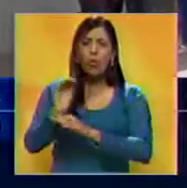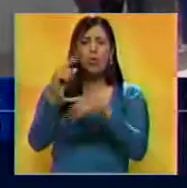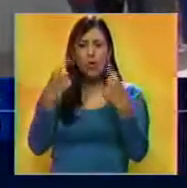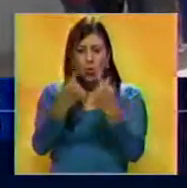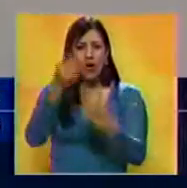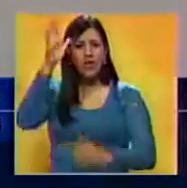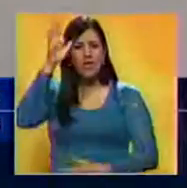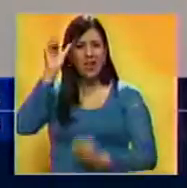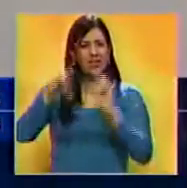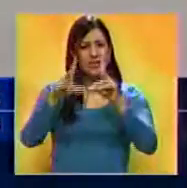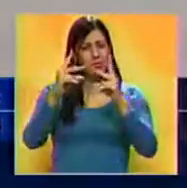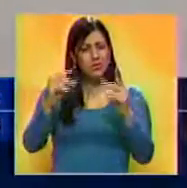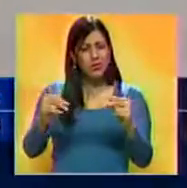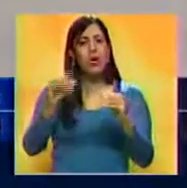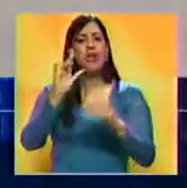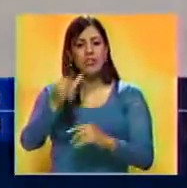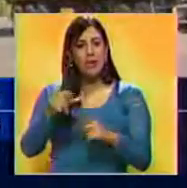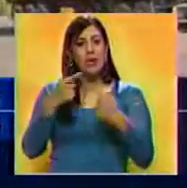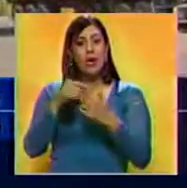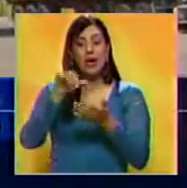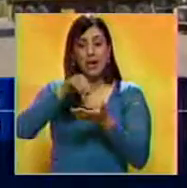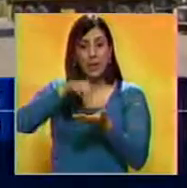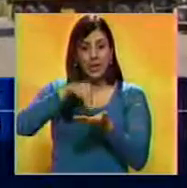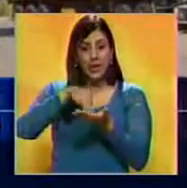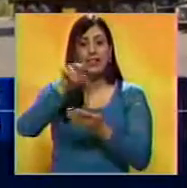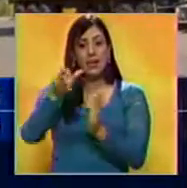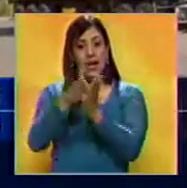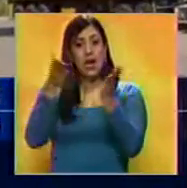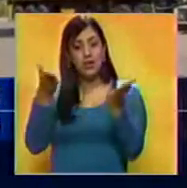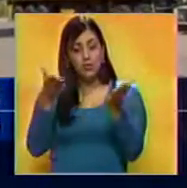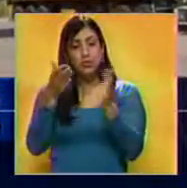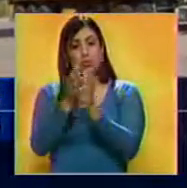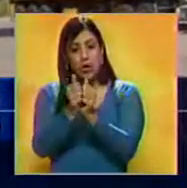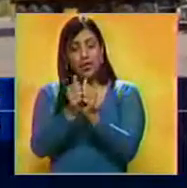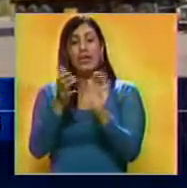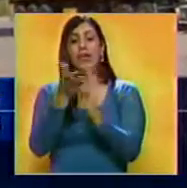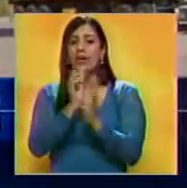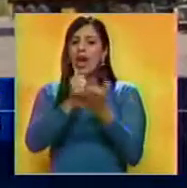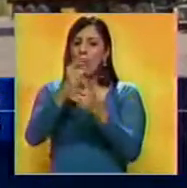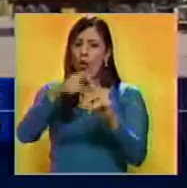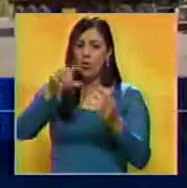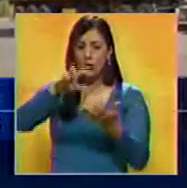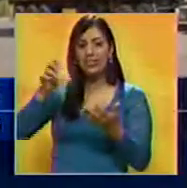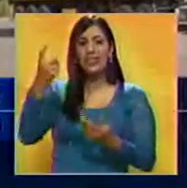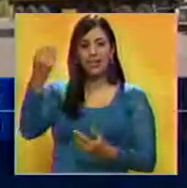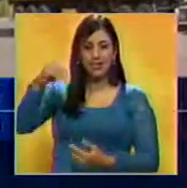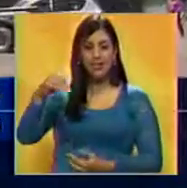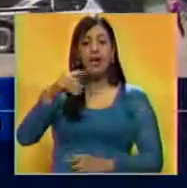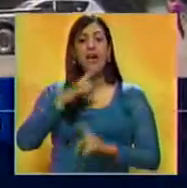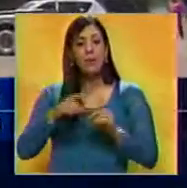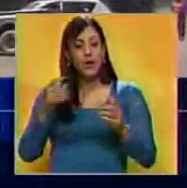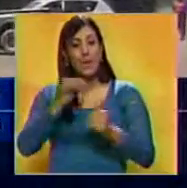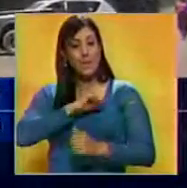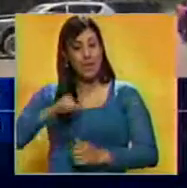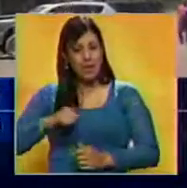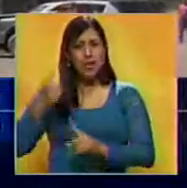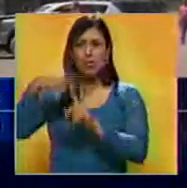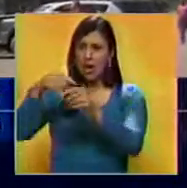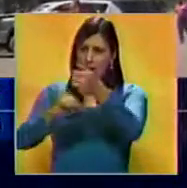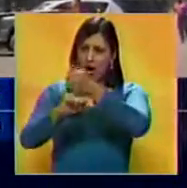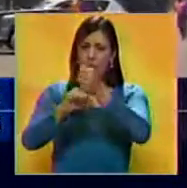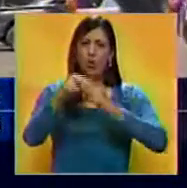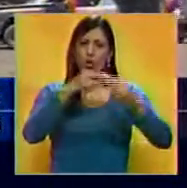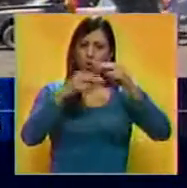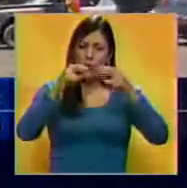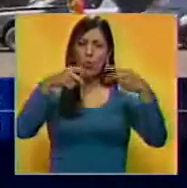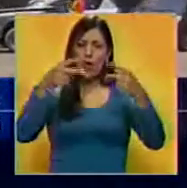las áreas. Señaló que el proyecto se inició en los estados Miranda y Anzuategui y se extenderá a otras entidades del país. Instó a la empresa privada a sumarse en